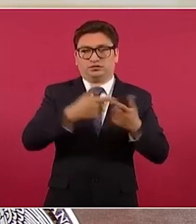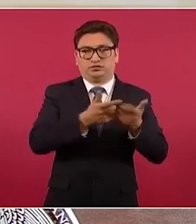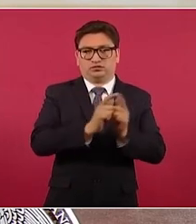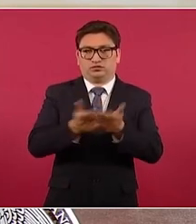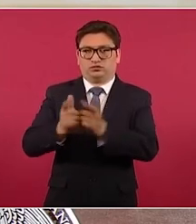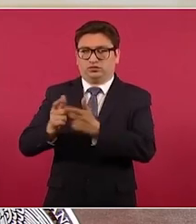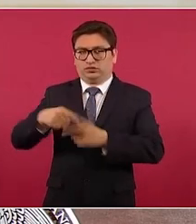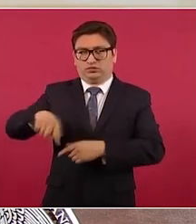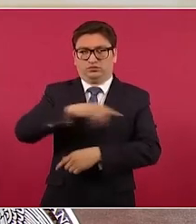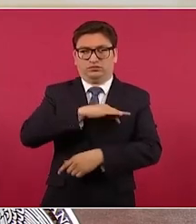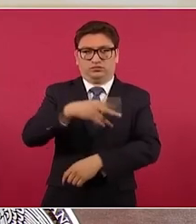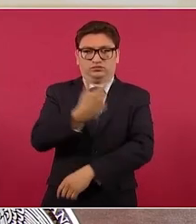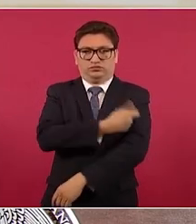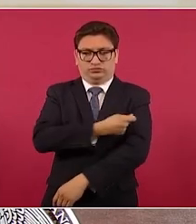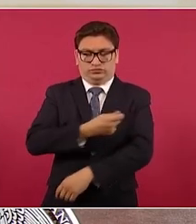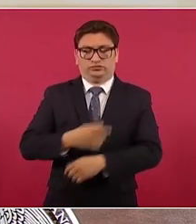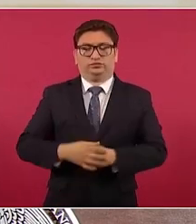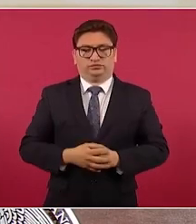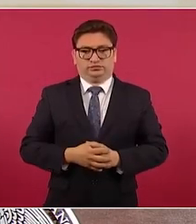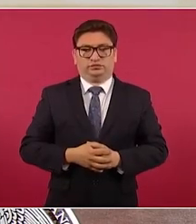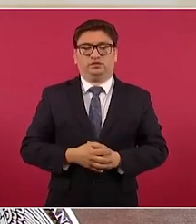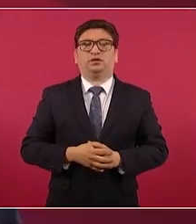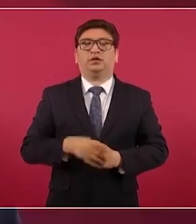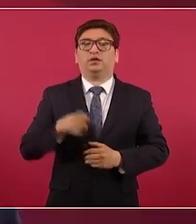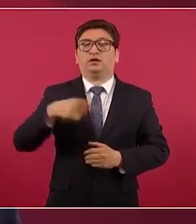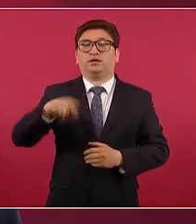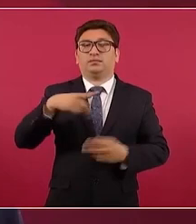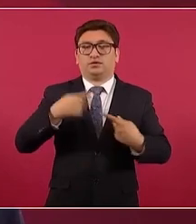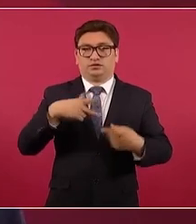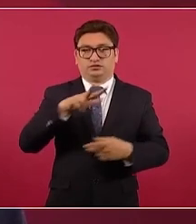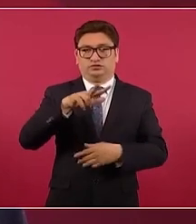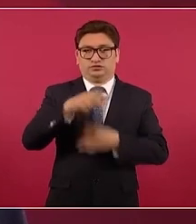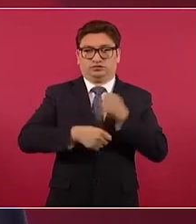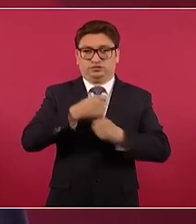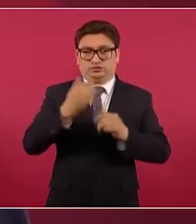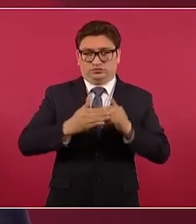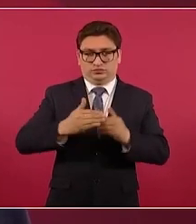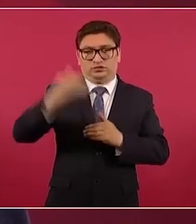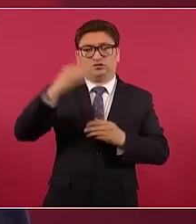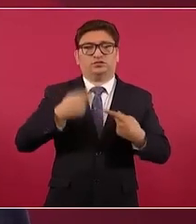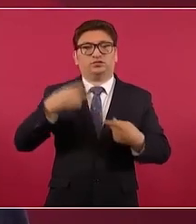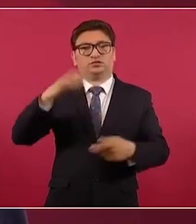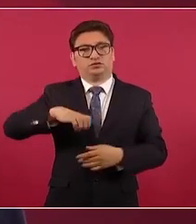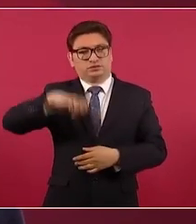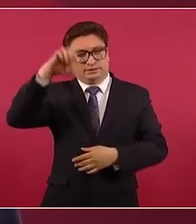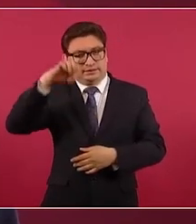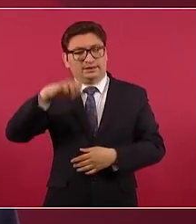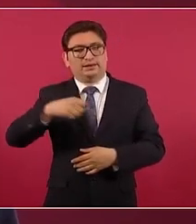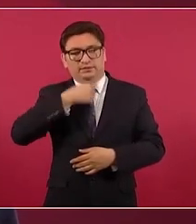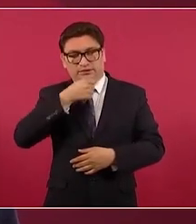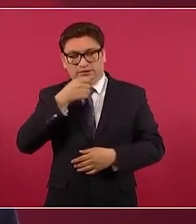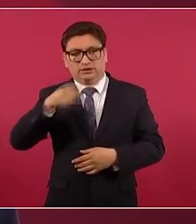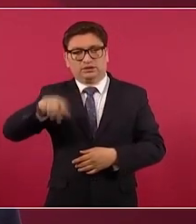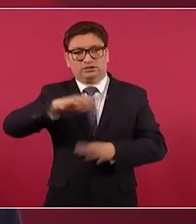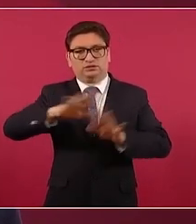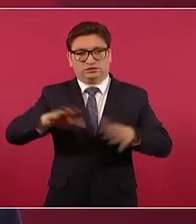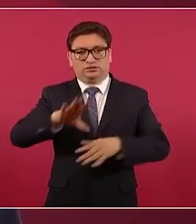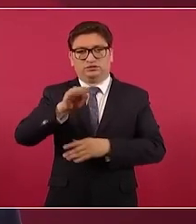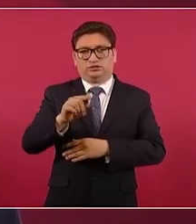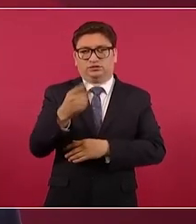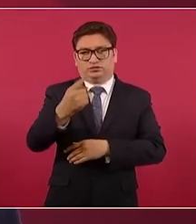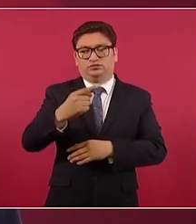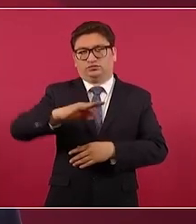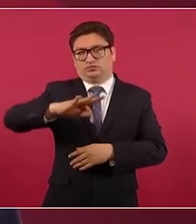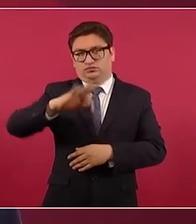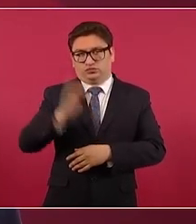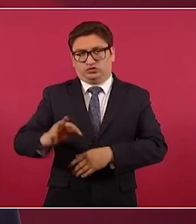son elegibles para vacunar en este momento las personas de 18 años y más las personas adultas ya quedaron con este 91%